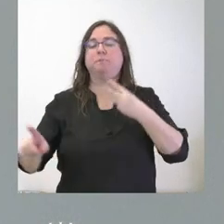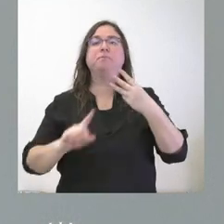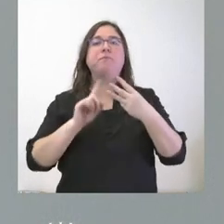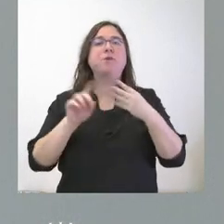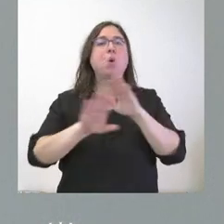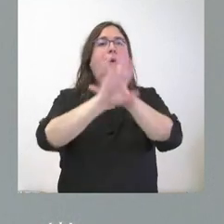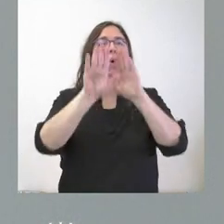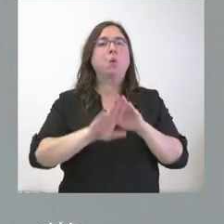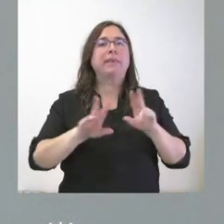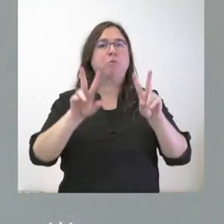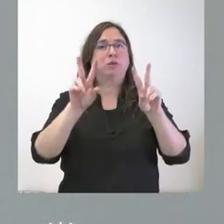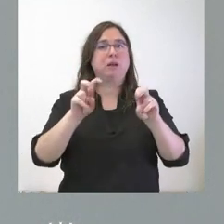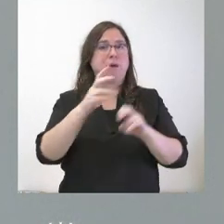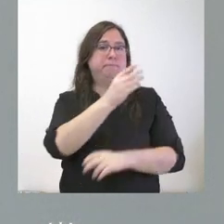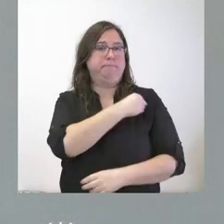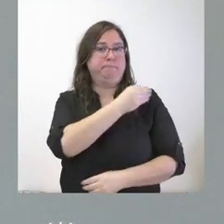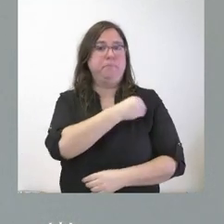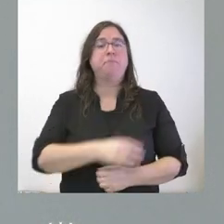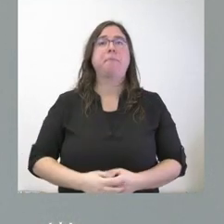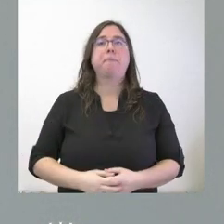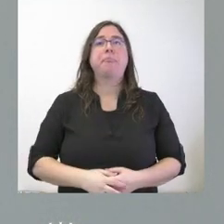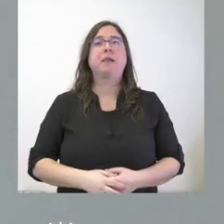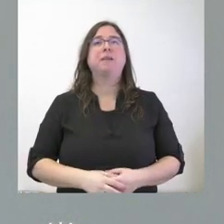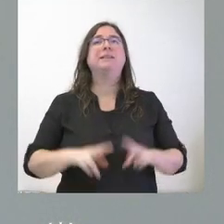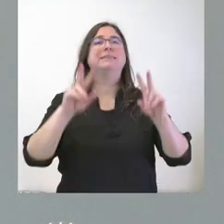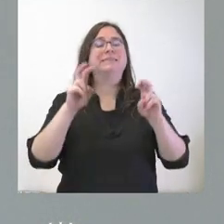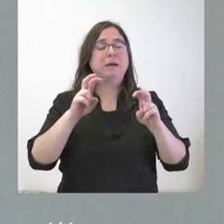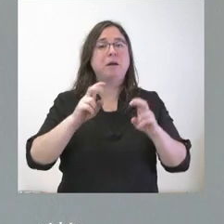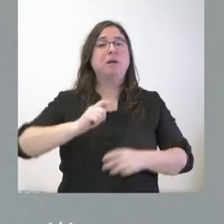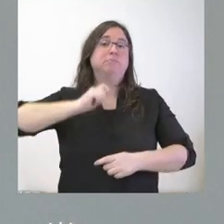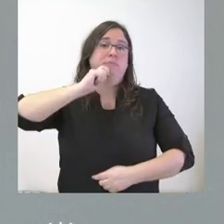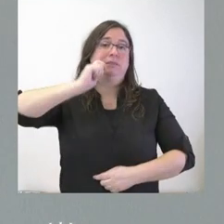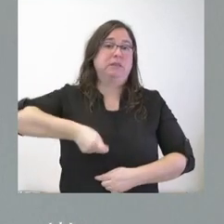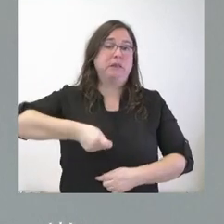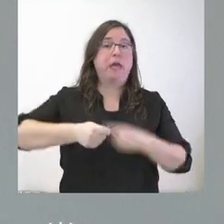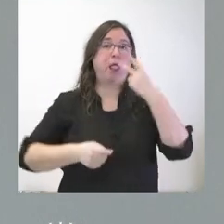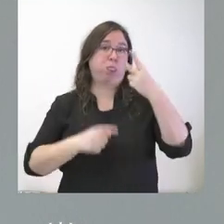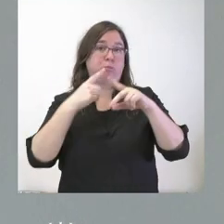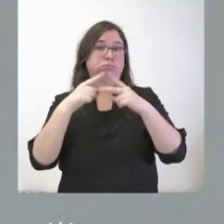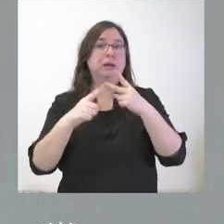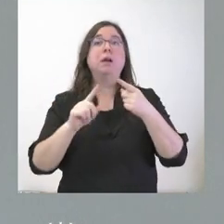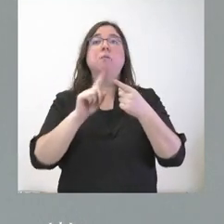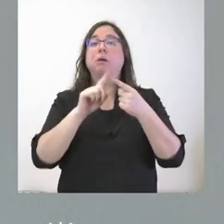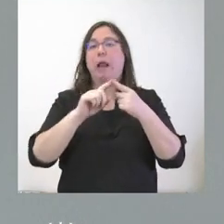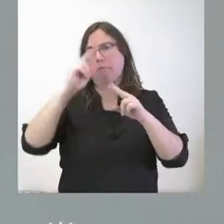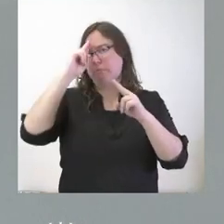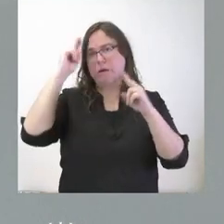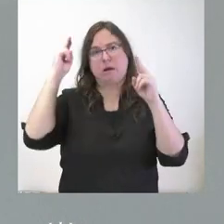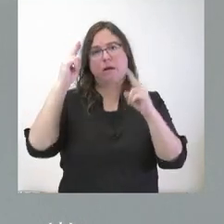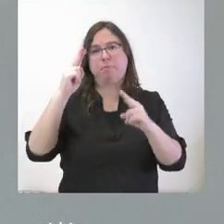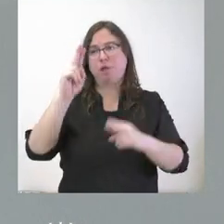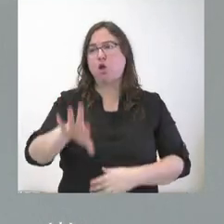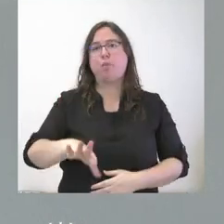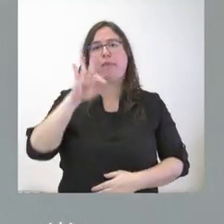último aspecto que me señala usted sobre la necesidad judicial, pues dos apreciaciones. La primera de ellas es que respetamos las